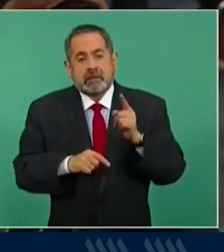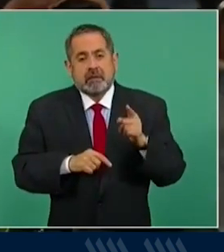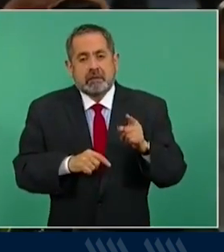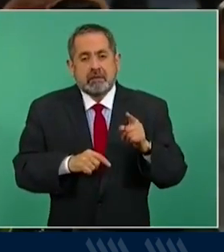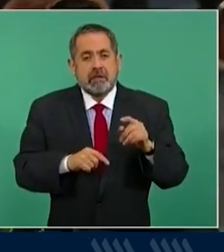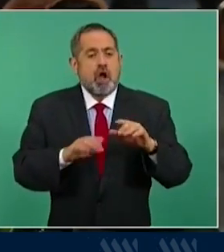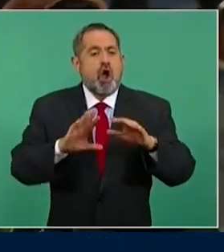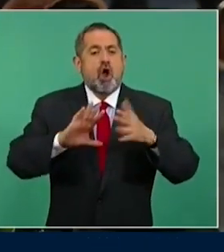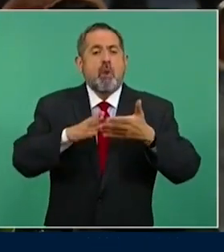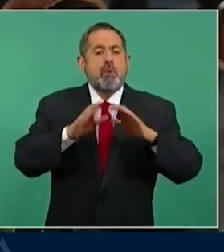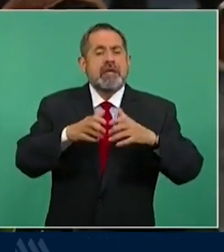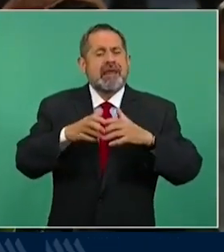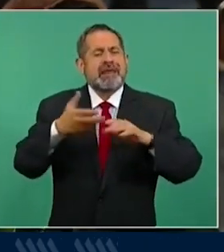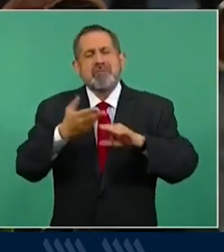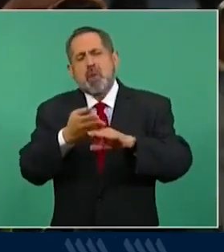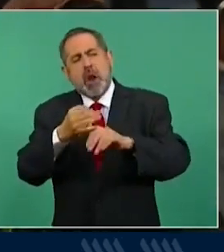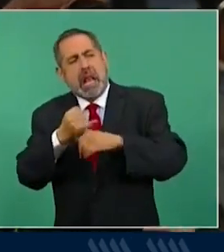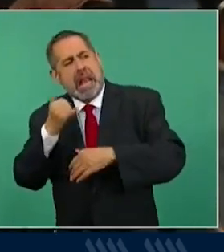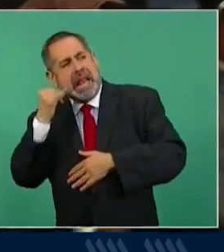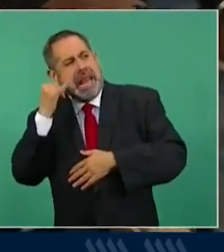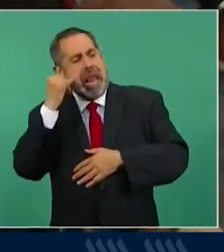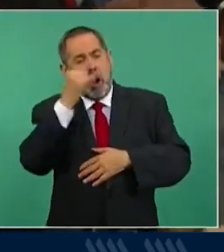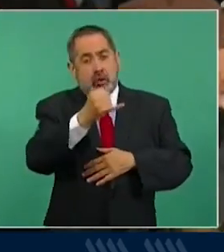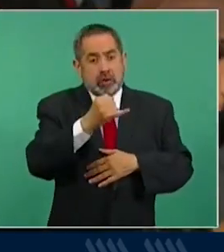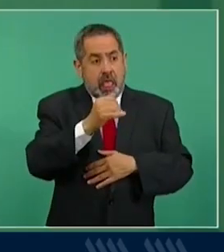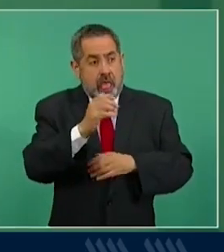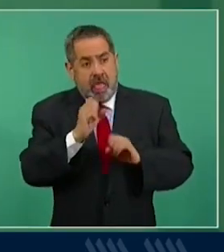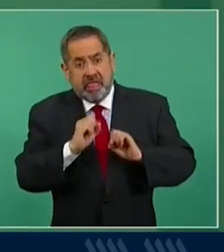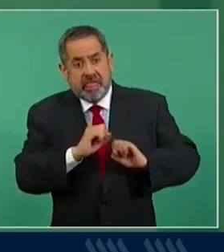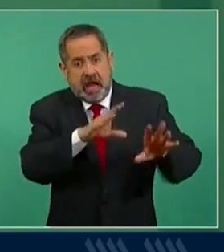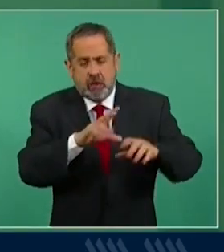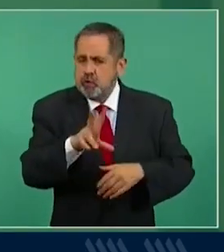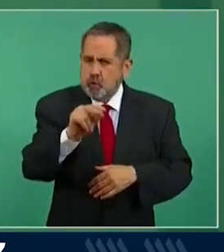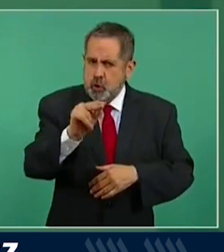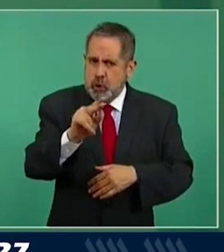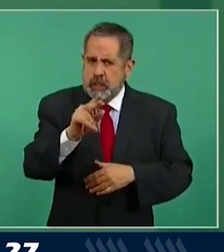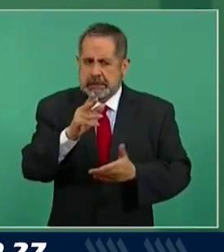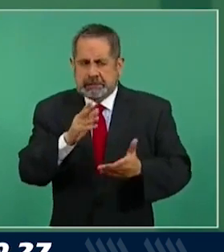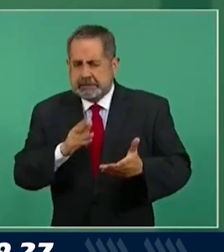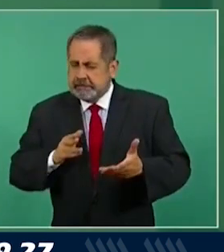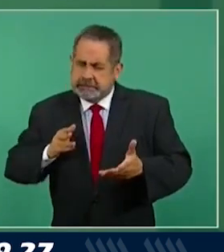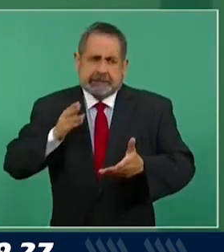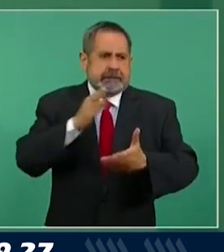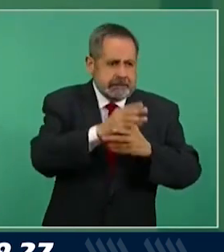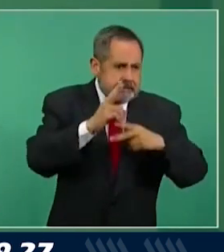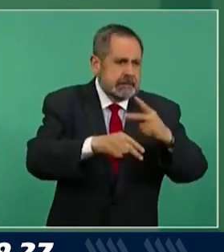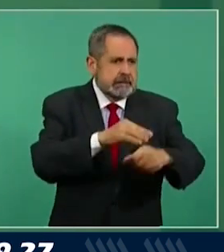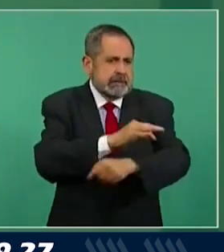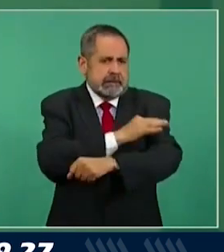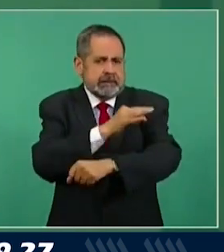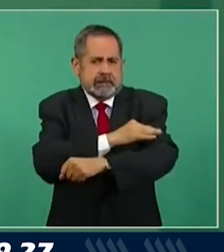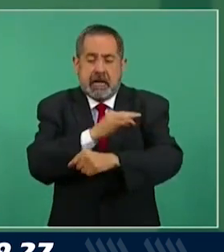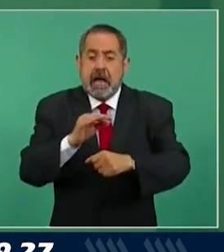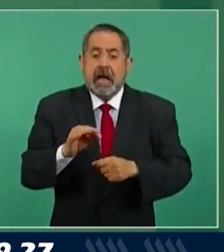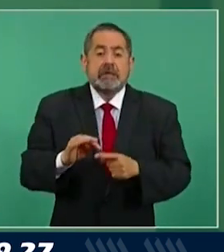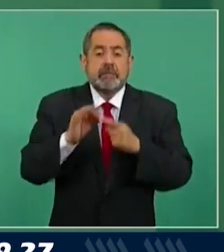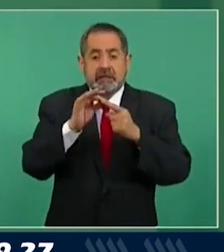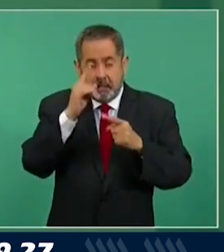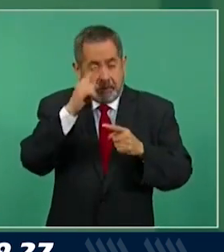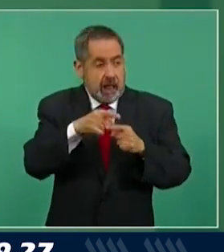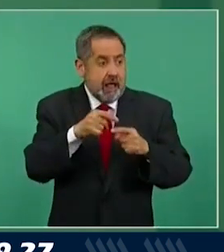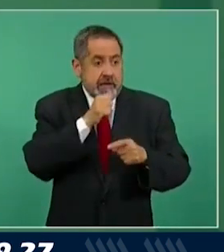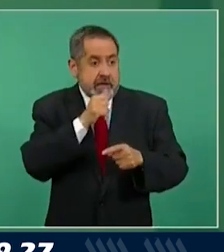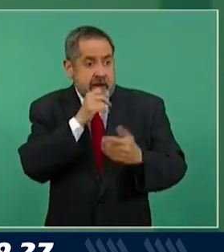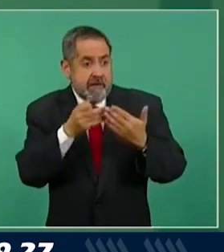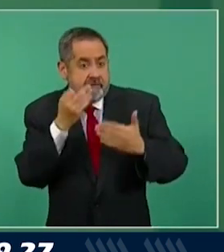comunidades mucho, muy apartadas y no queremos dejarlos. Entonces, se echó a andar un plan especial para atender a rezagados